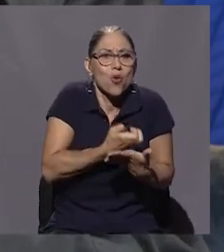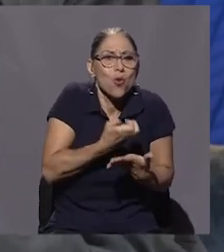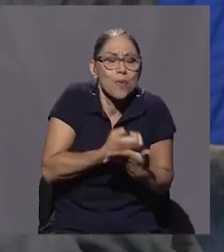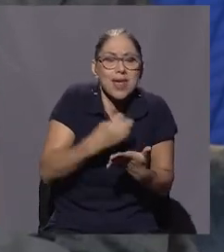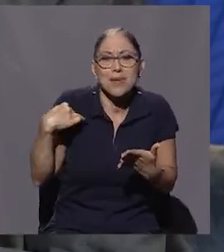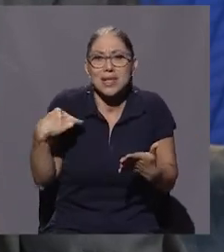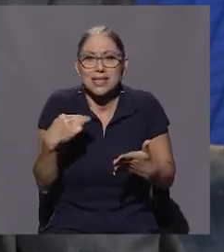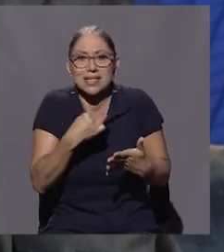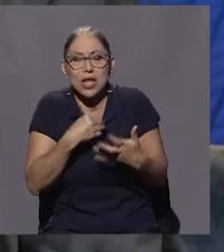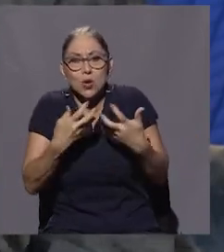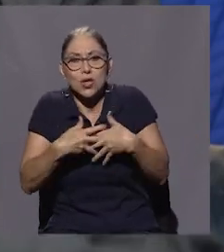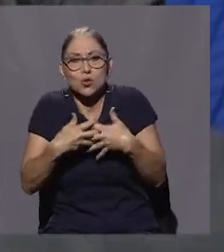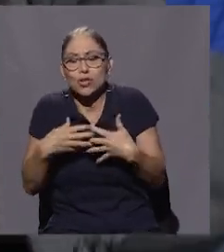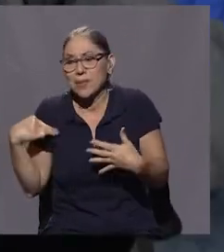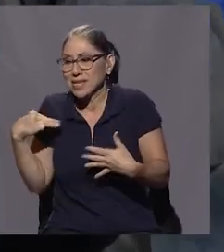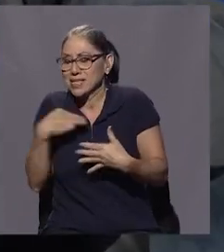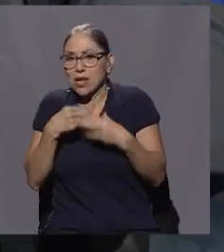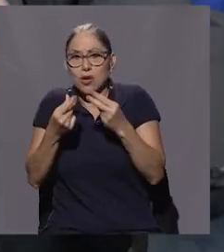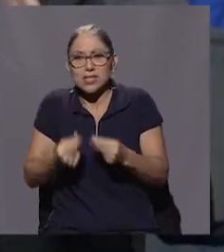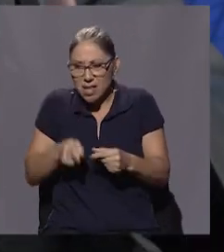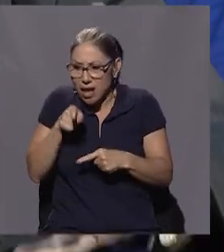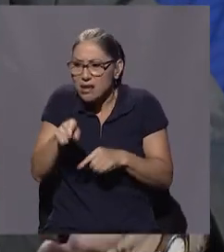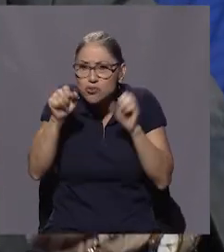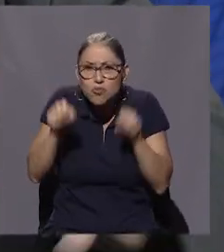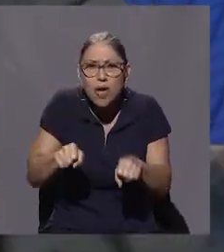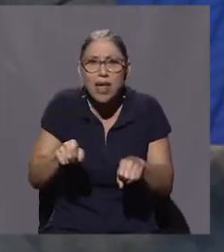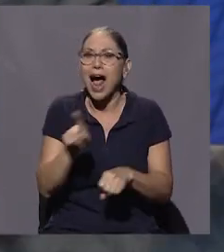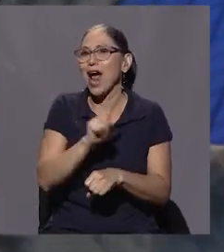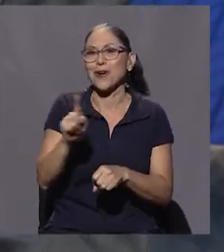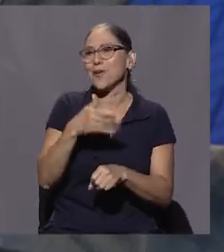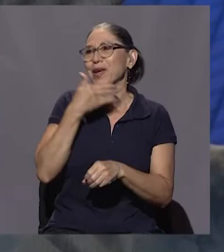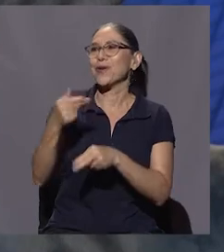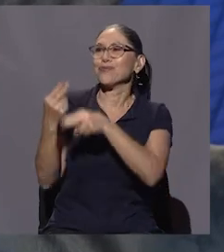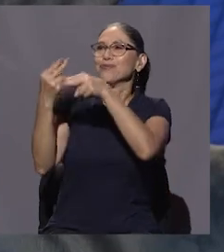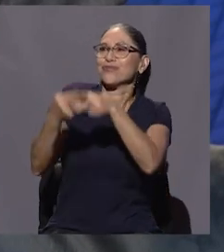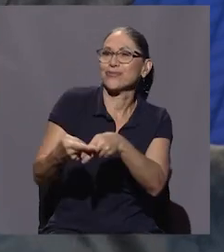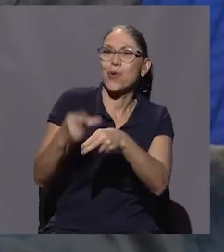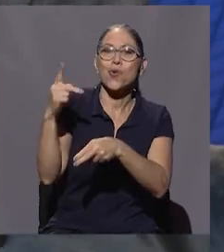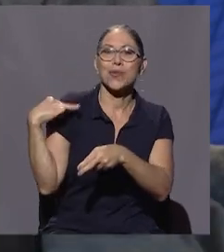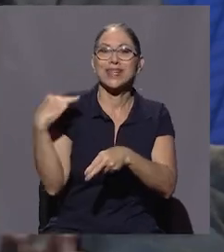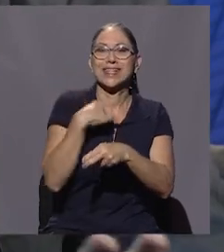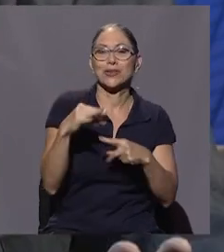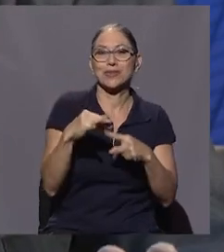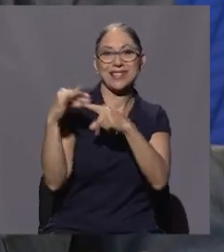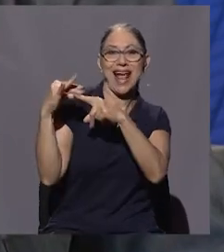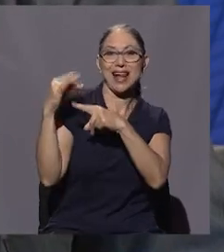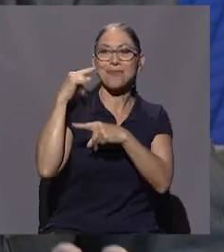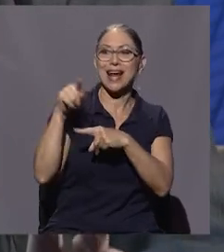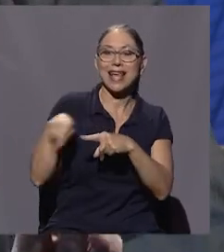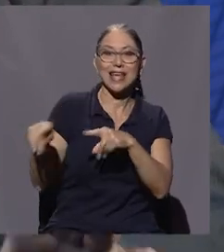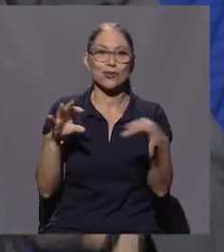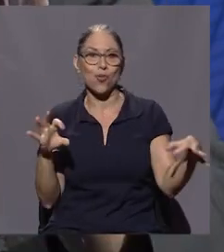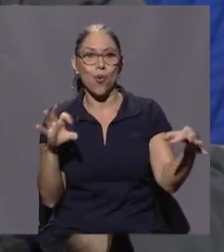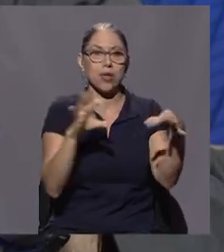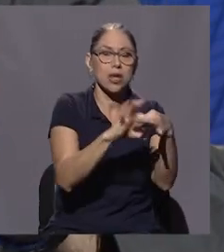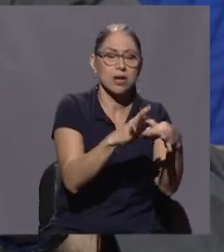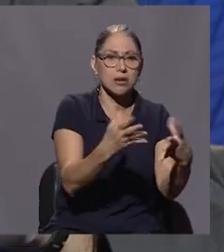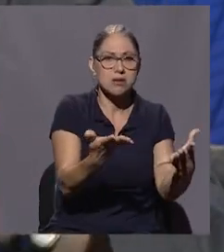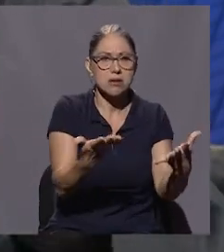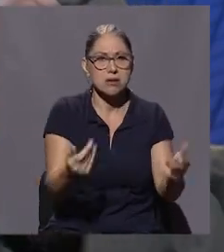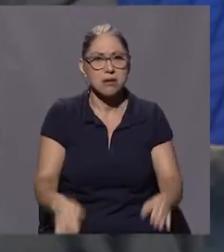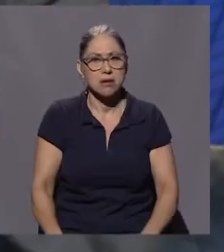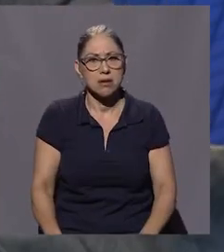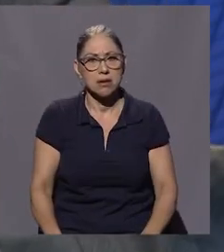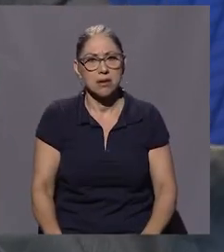Industria, como si no existiera el Ministerio de Hacienda para coordinar con el sector productivo. No, ponen uno especial, que por cierto,